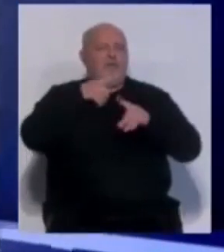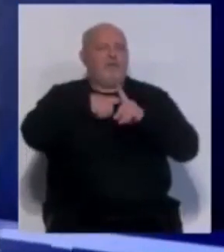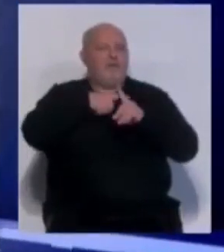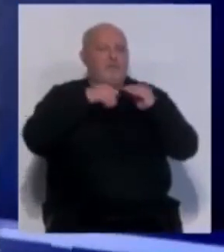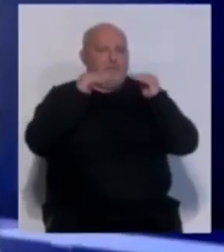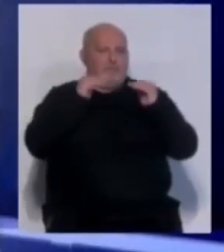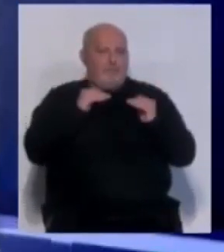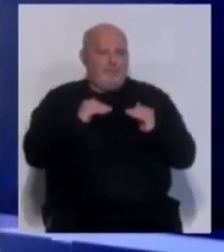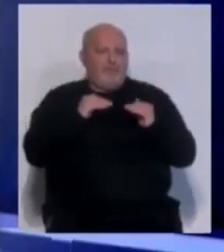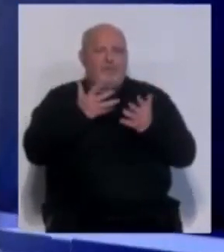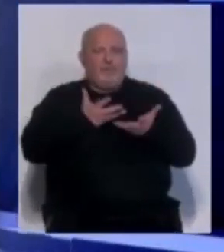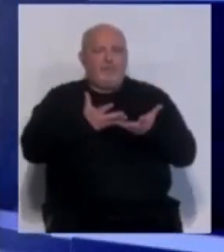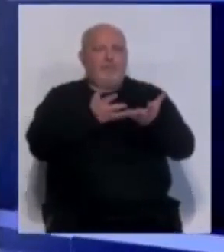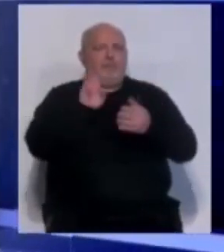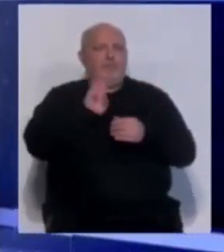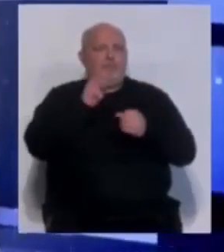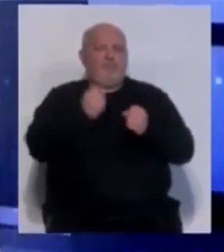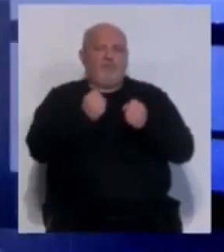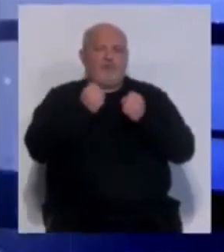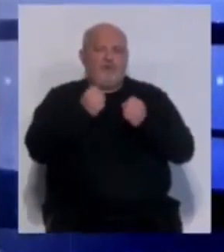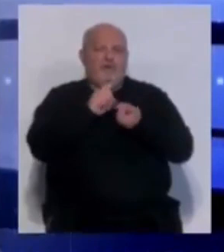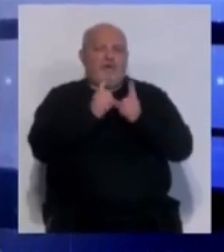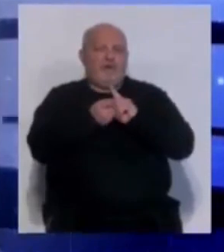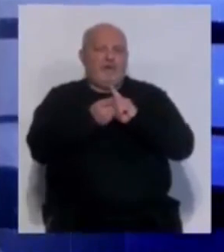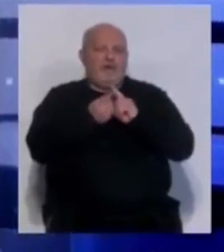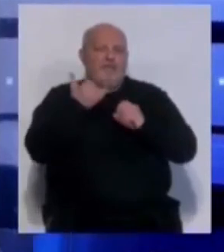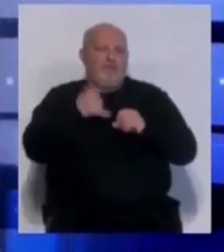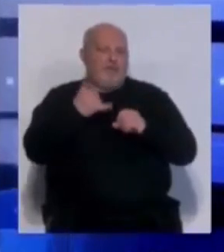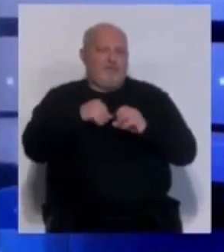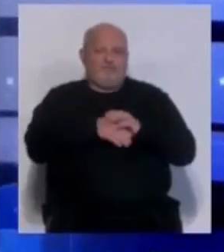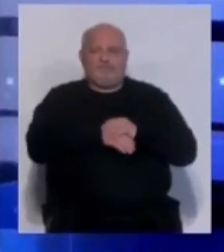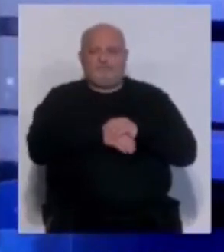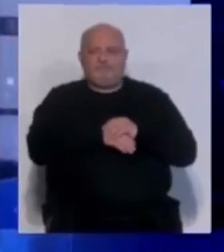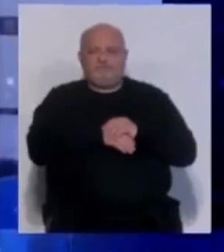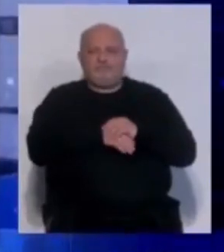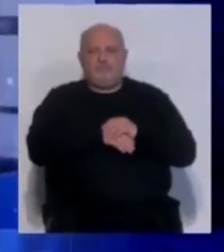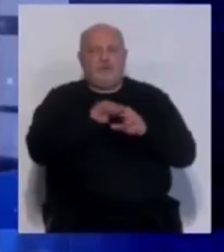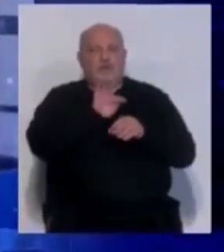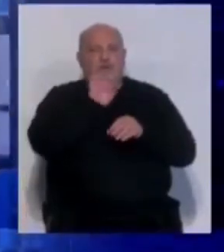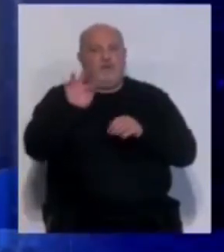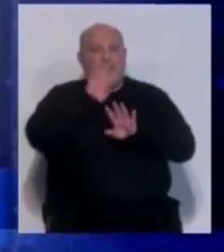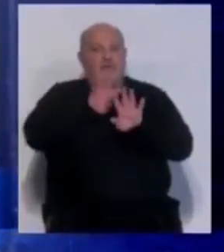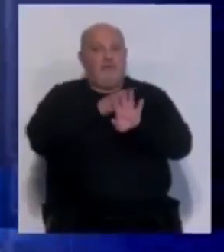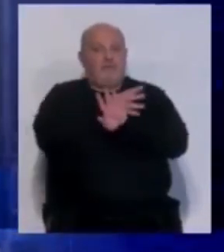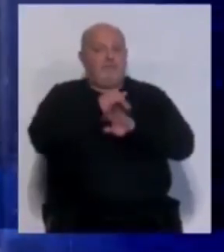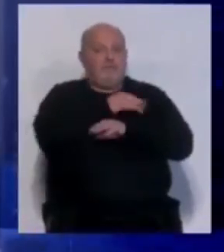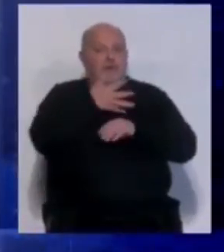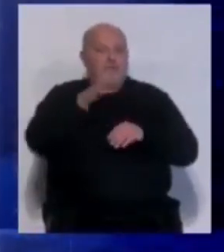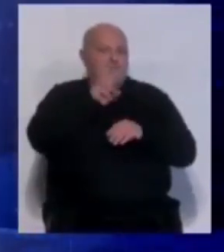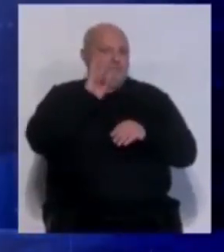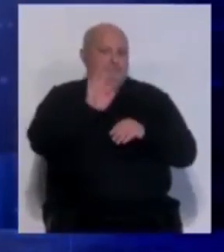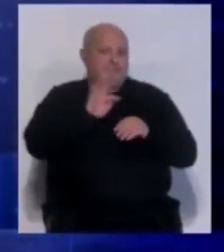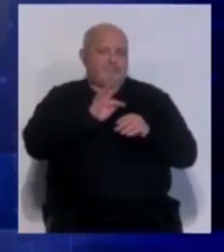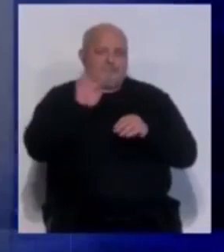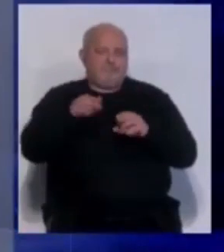mínimas en ascenso y con vientos de poniente fuertes rolando a flojos variables. A continuación les ofrecemos las